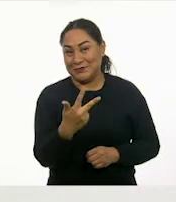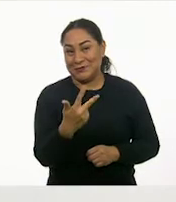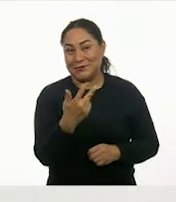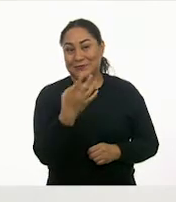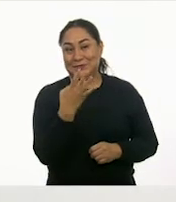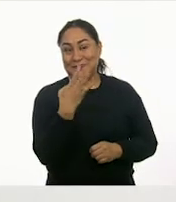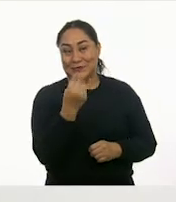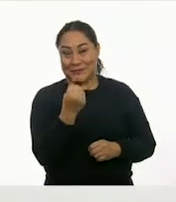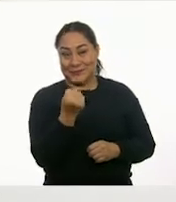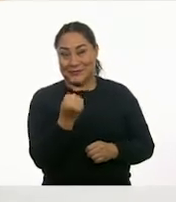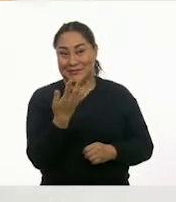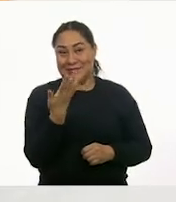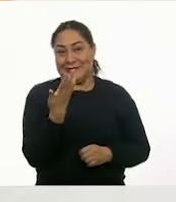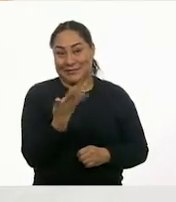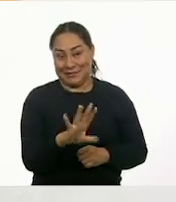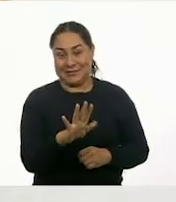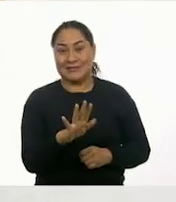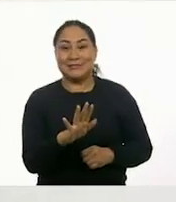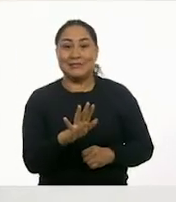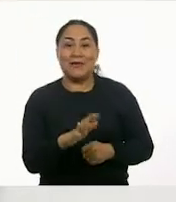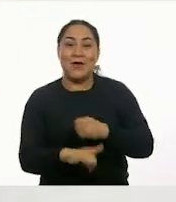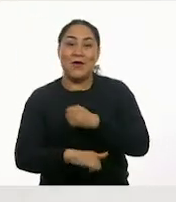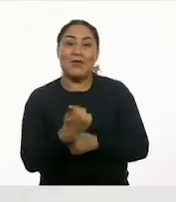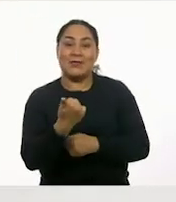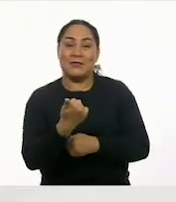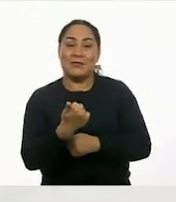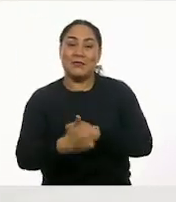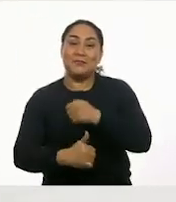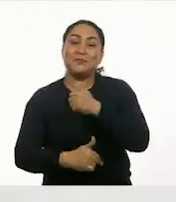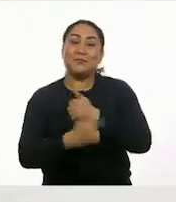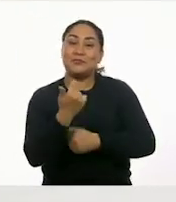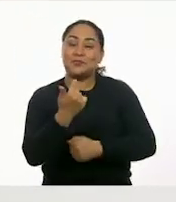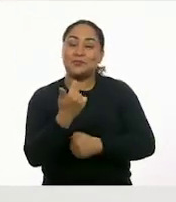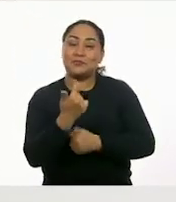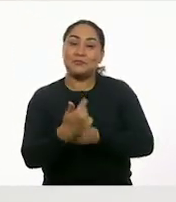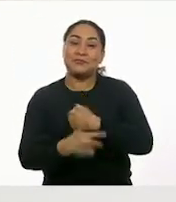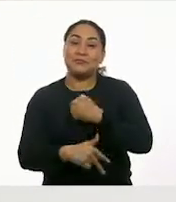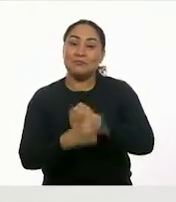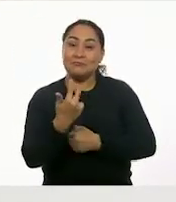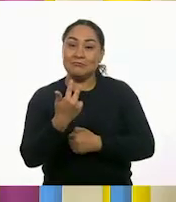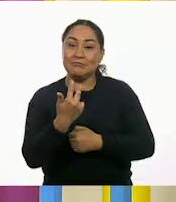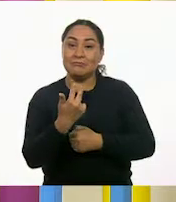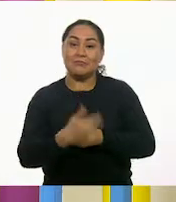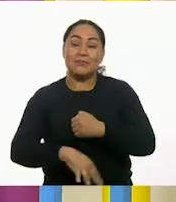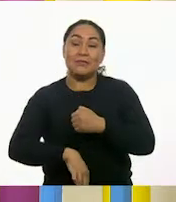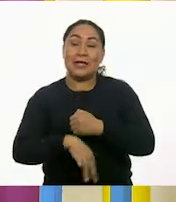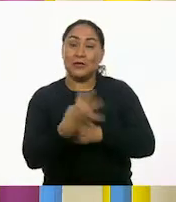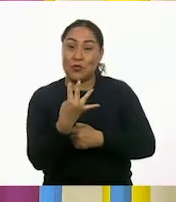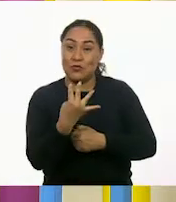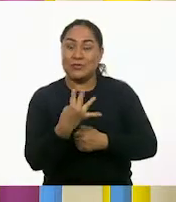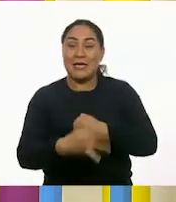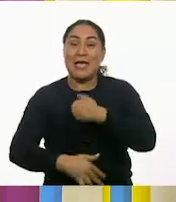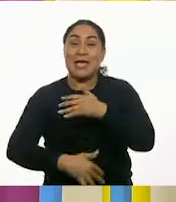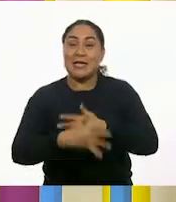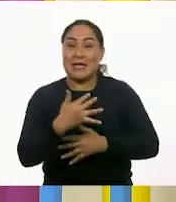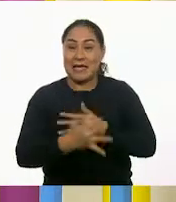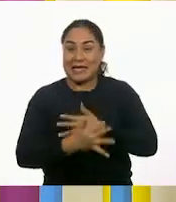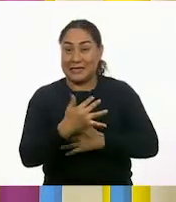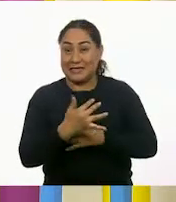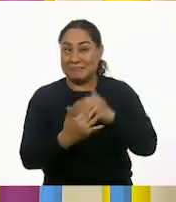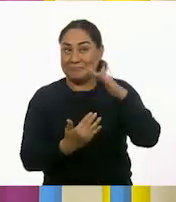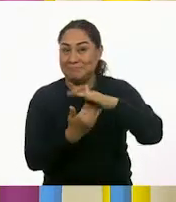ocho, nueve, diez, once, doce, trece, catorce.